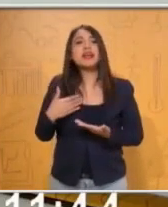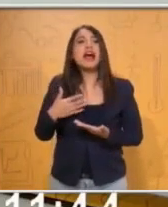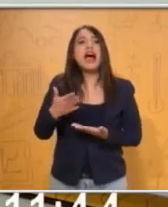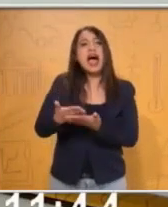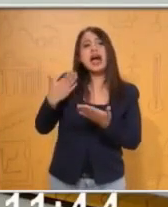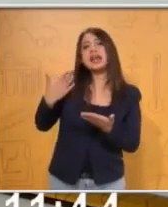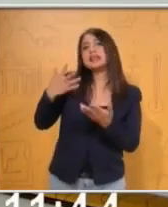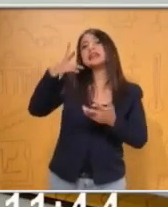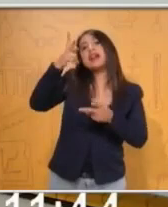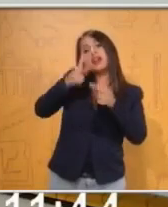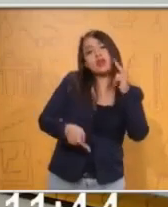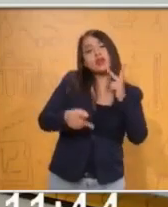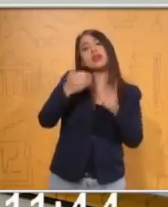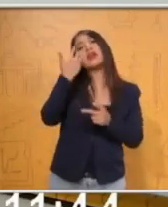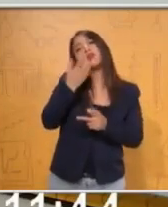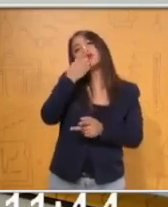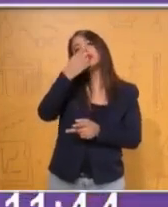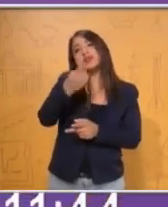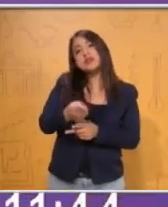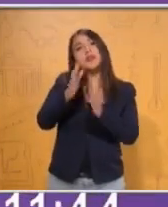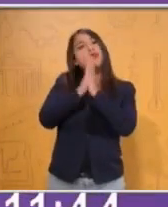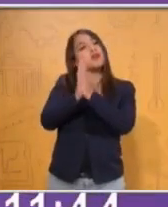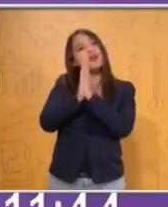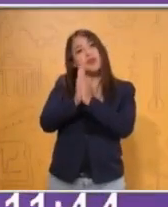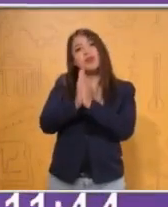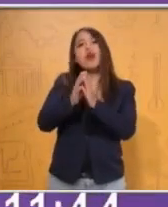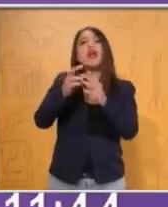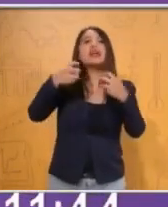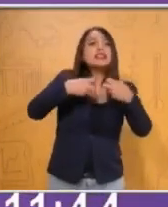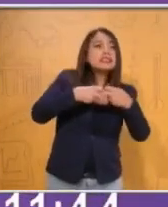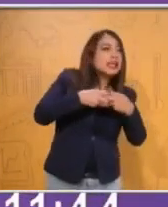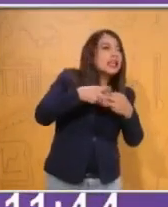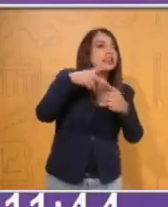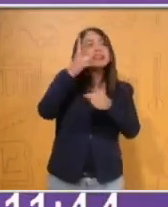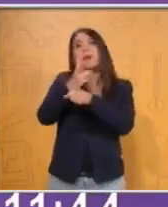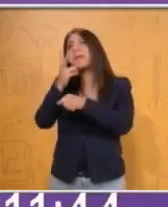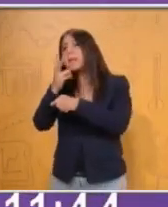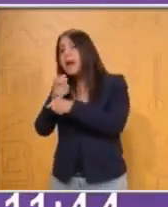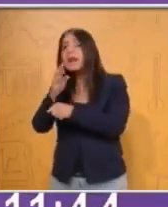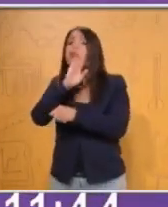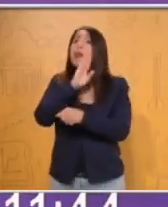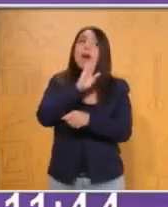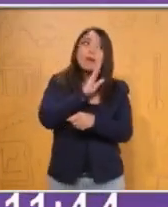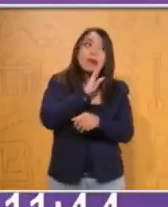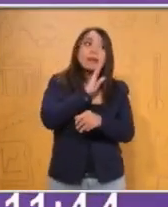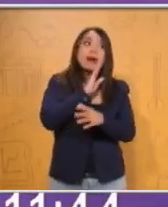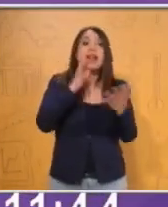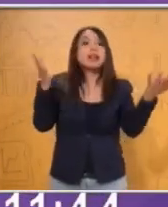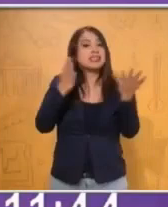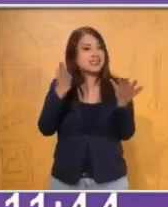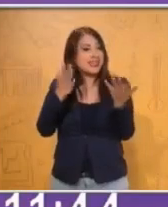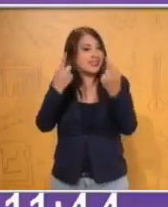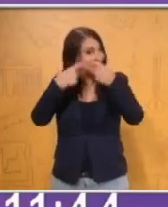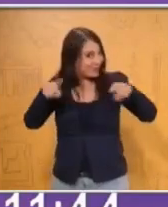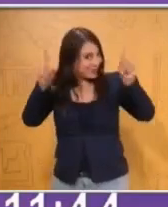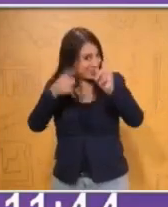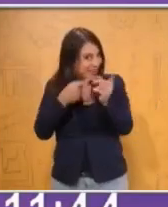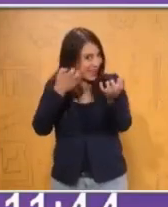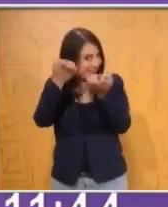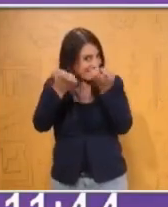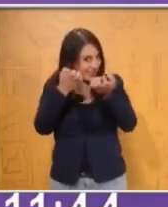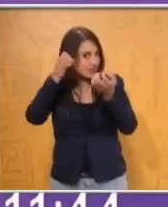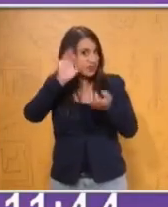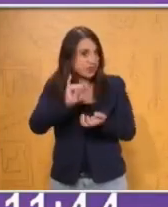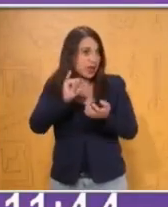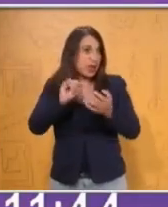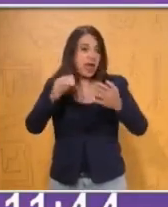favor, para la siguiente clase, ponte tus tenis, invita a tu mami, algún hermanito, porque vamos a tener la rutina musicalizada. Si traes ropa cómoda,